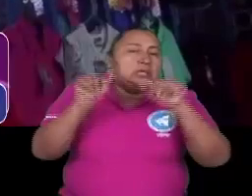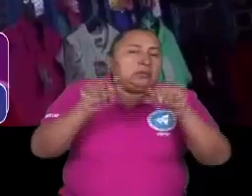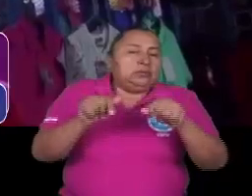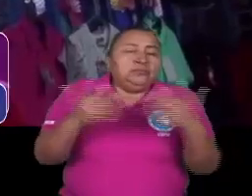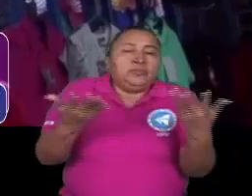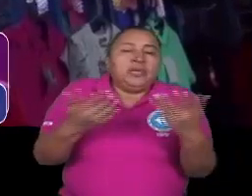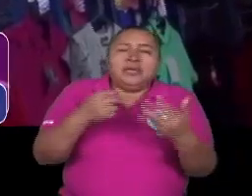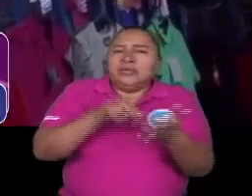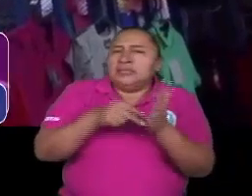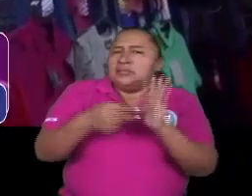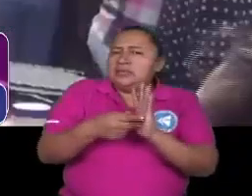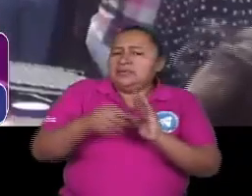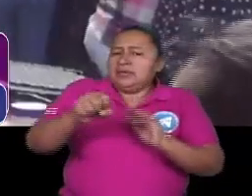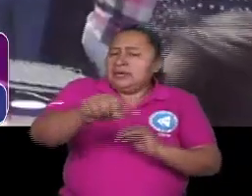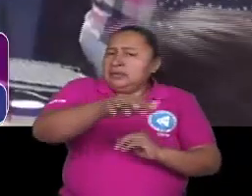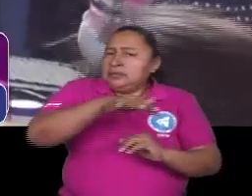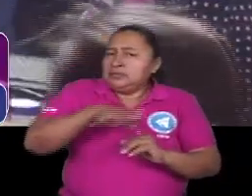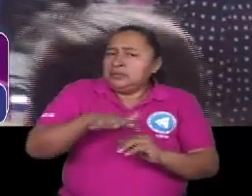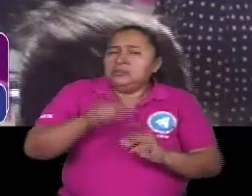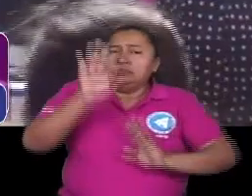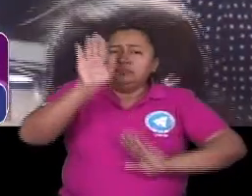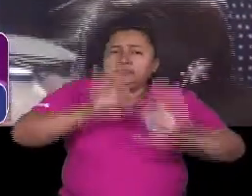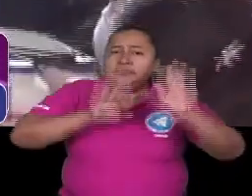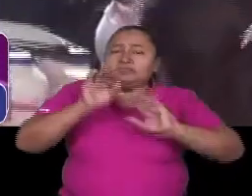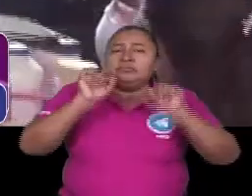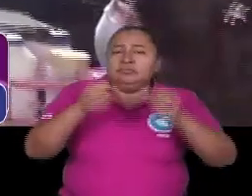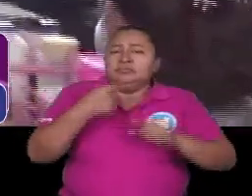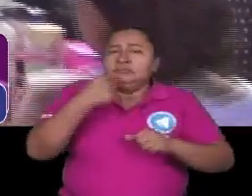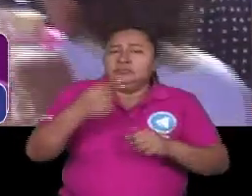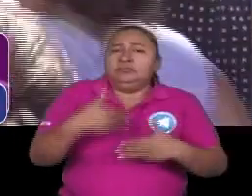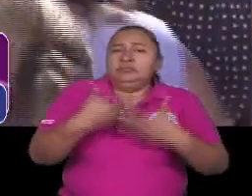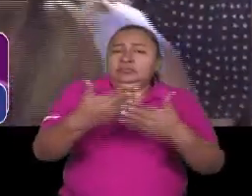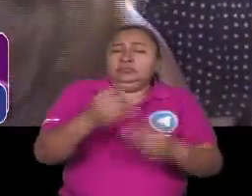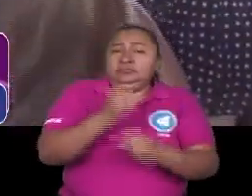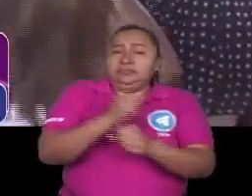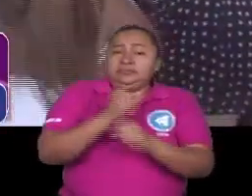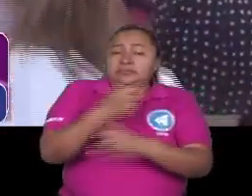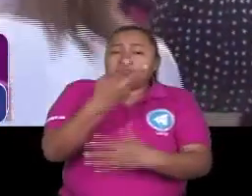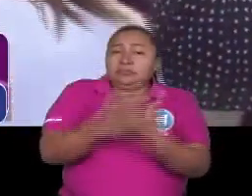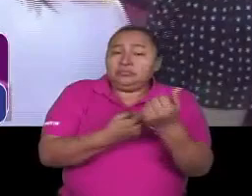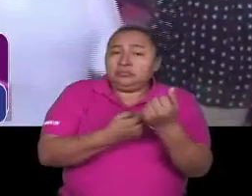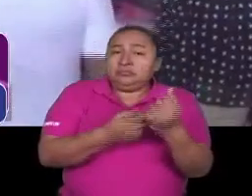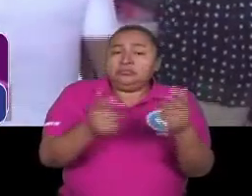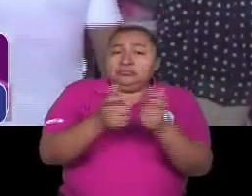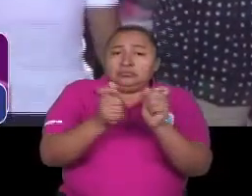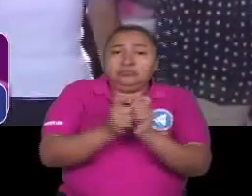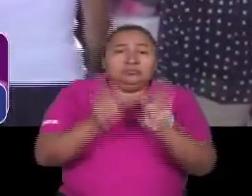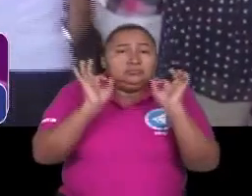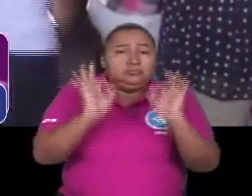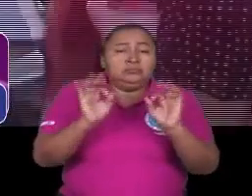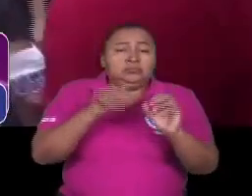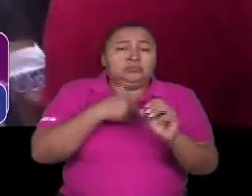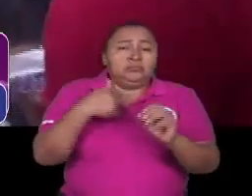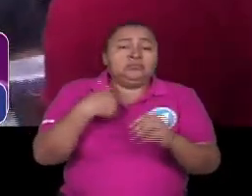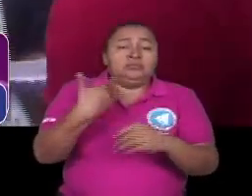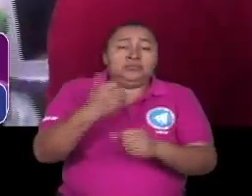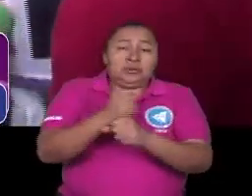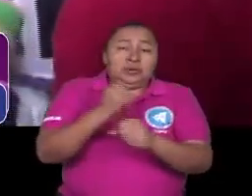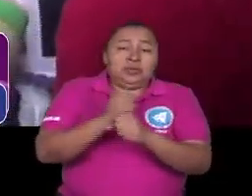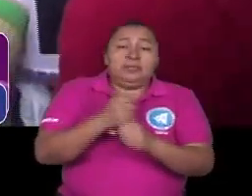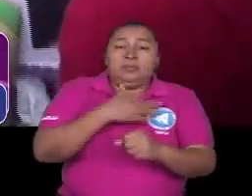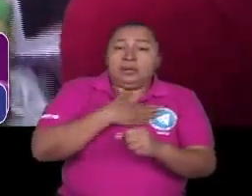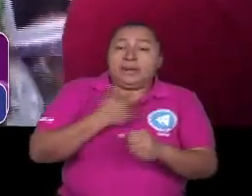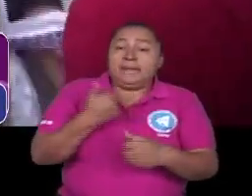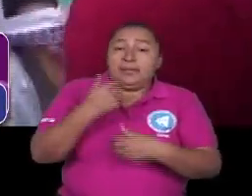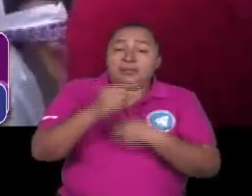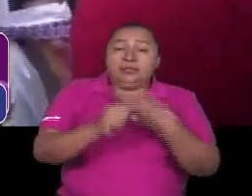espacio democrático, como se plantea bien, para que ambas fuerzas coexistan y vaya dándose precisamente un